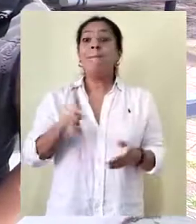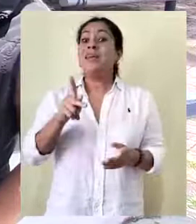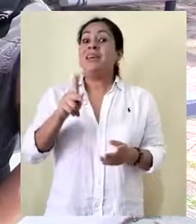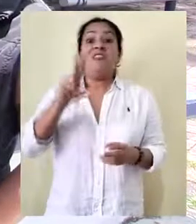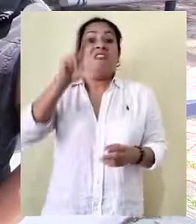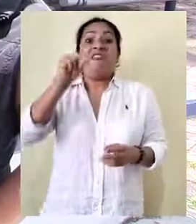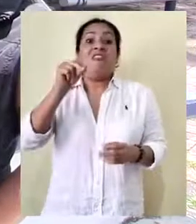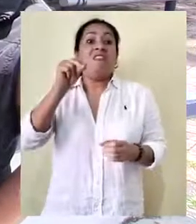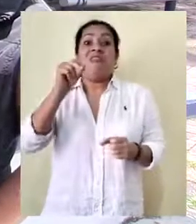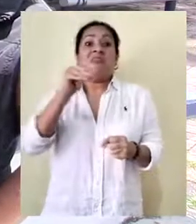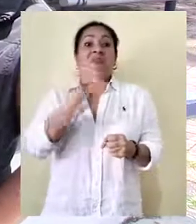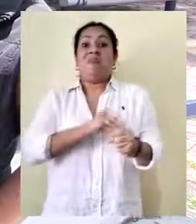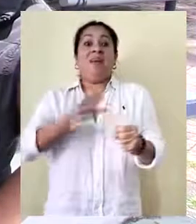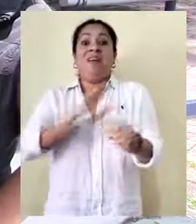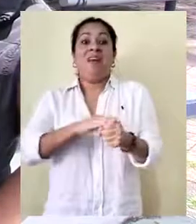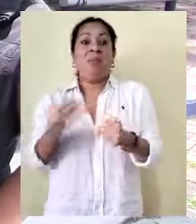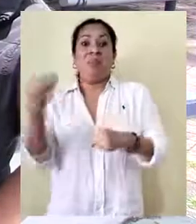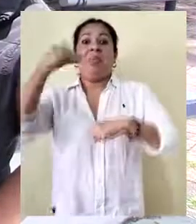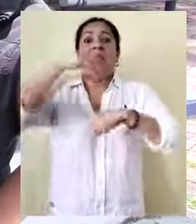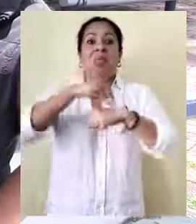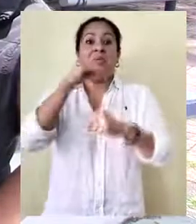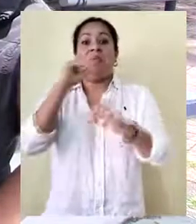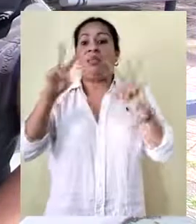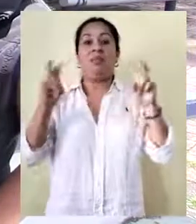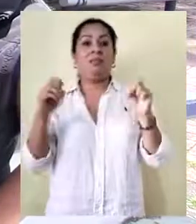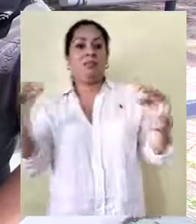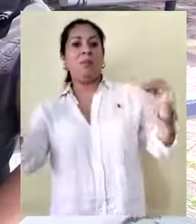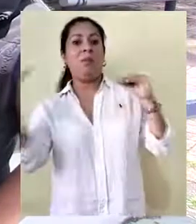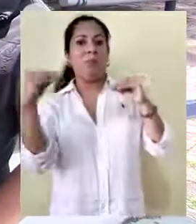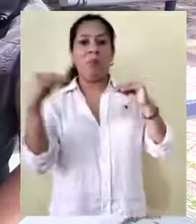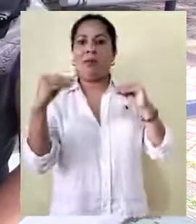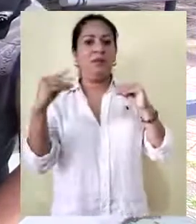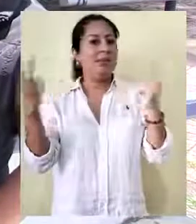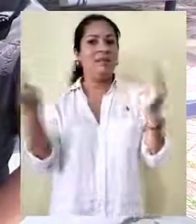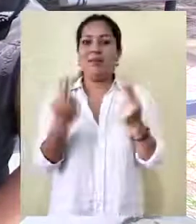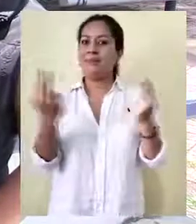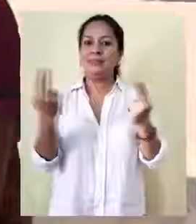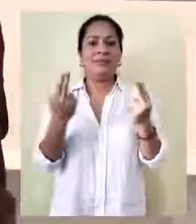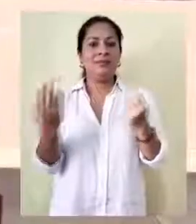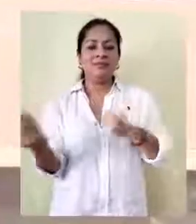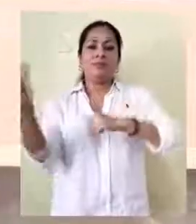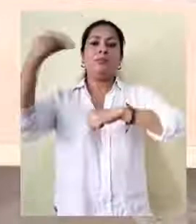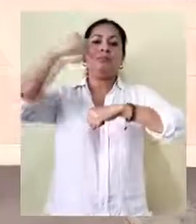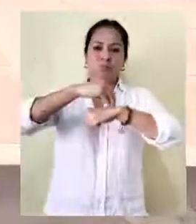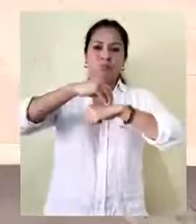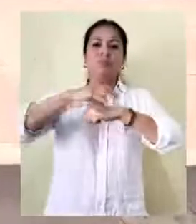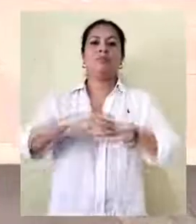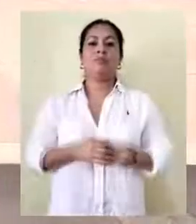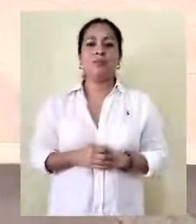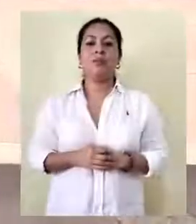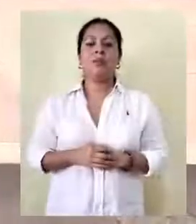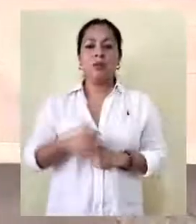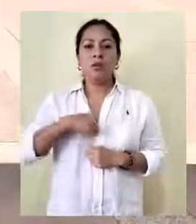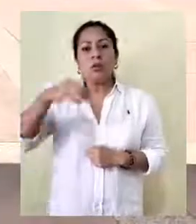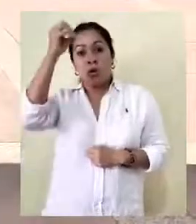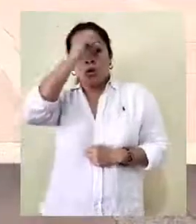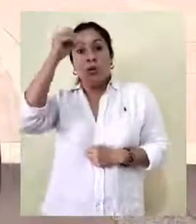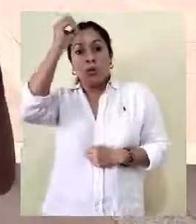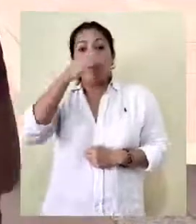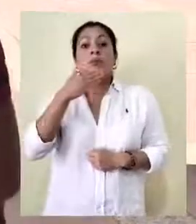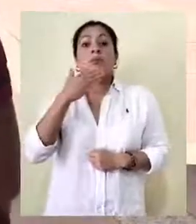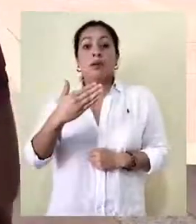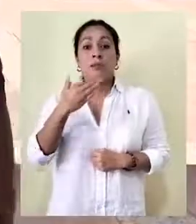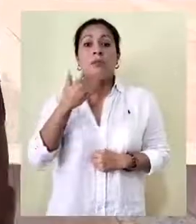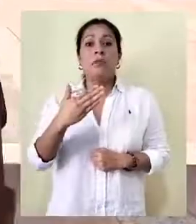se pongan en tema de discusión. También se requiere ya implementarse. Opino que está muy bien lo que están haciendo,